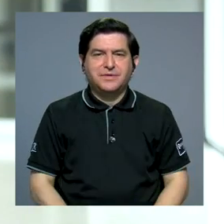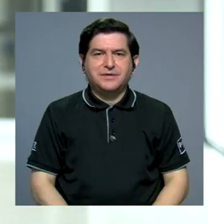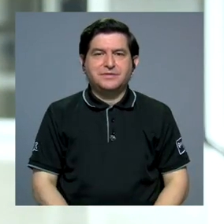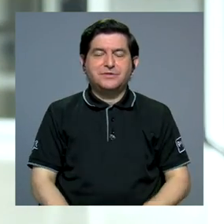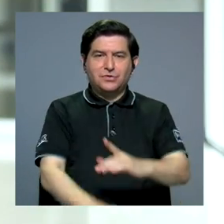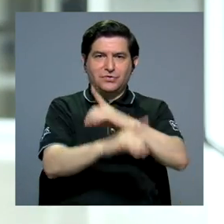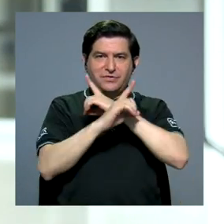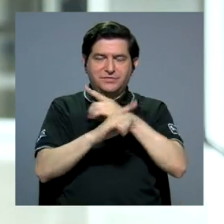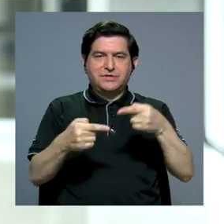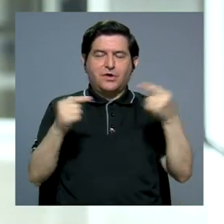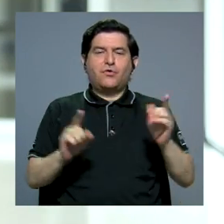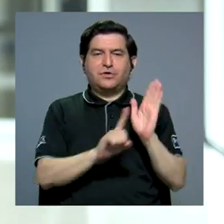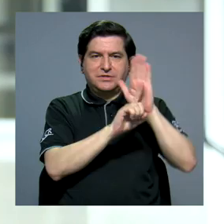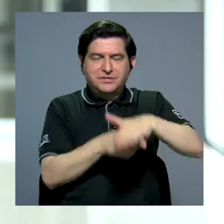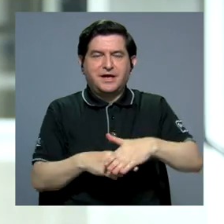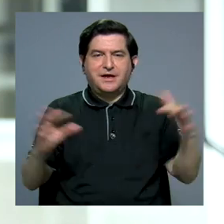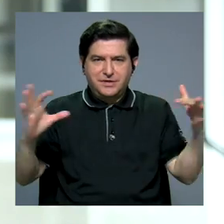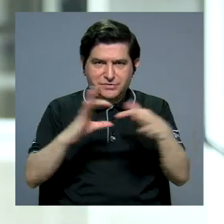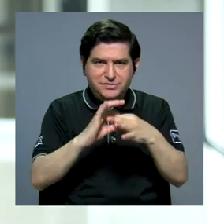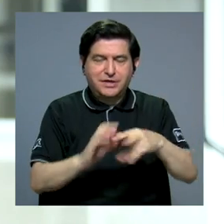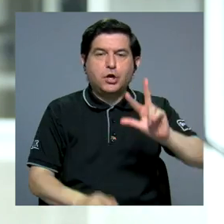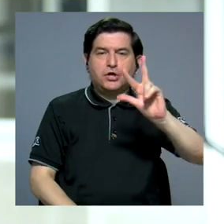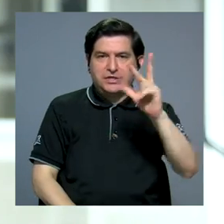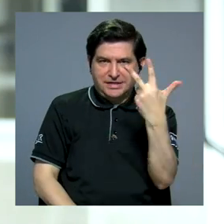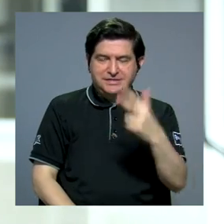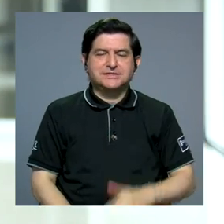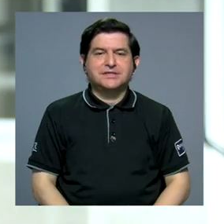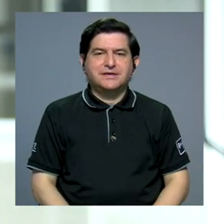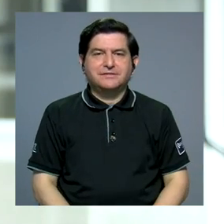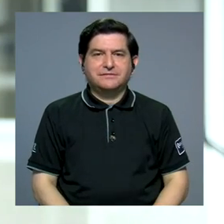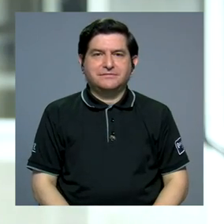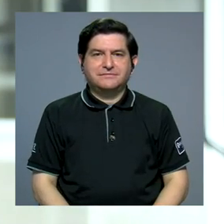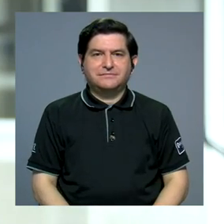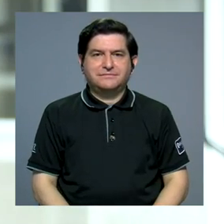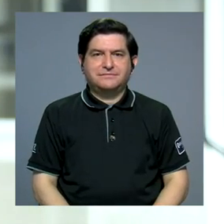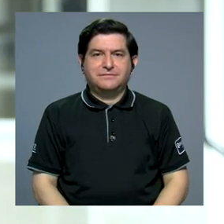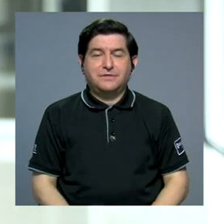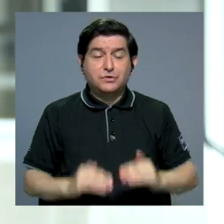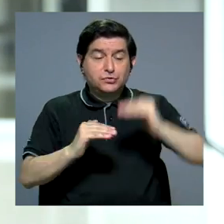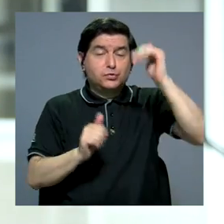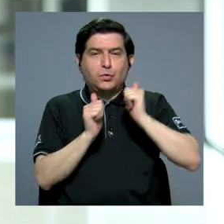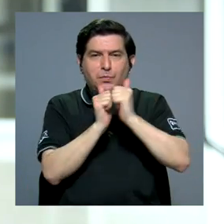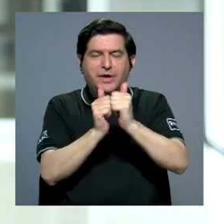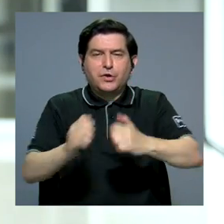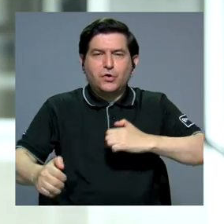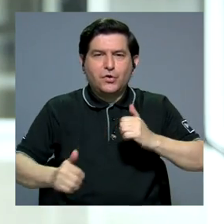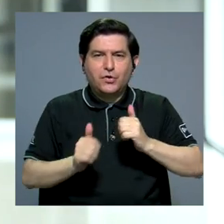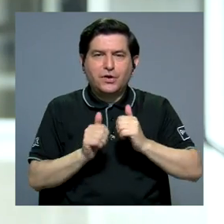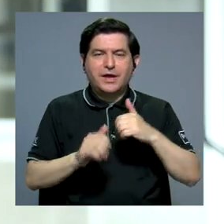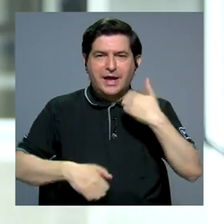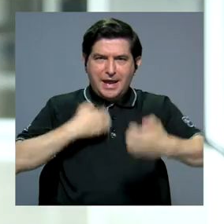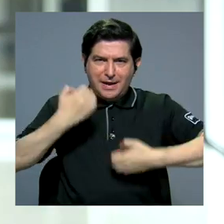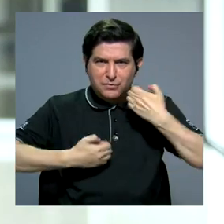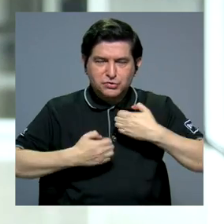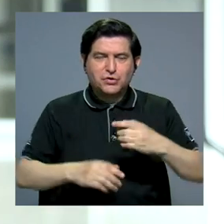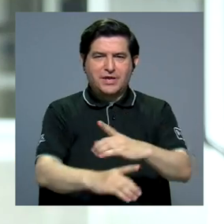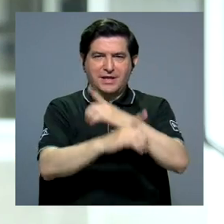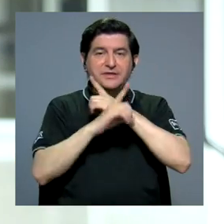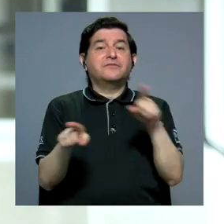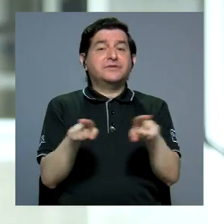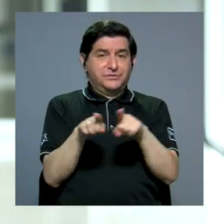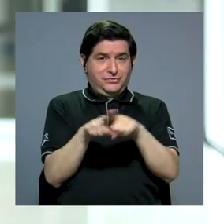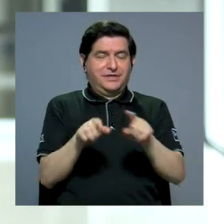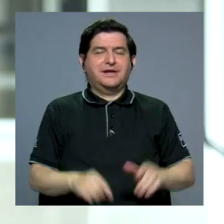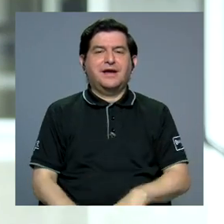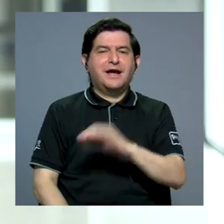parte de la Defensoría contra el Hostigamiento Sexual. En tercer lugar, mencionan un mayor acompañamiento emocional por parte de la Defensoría